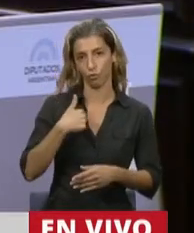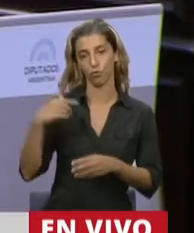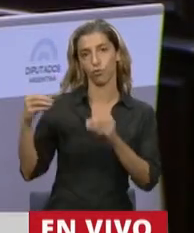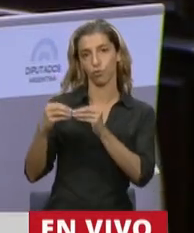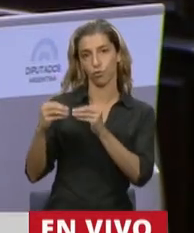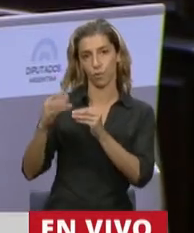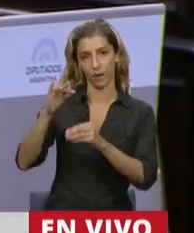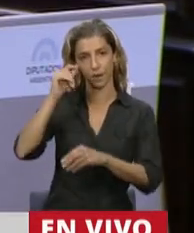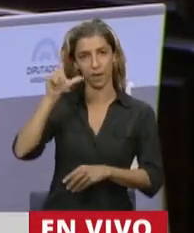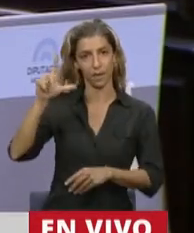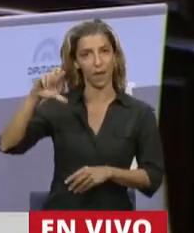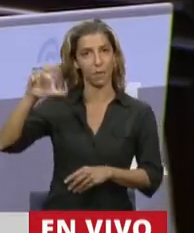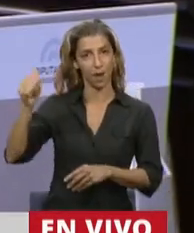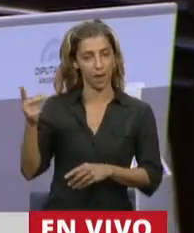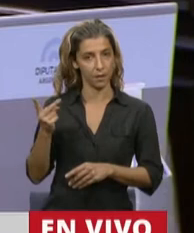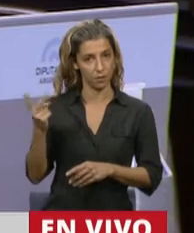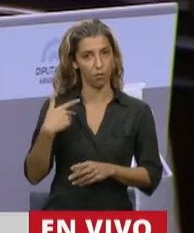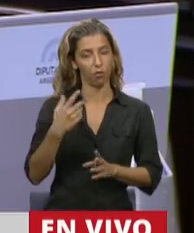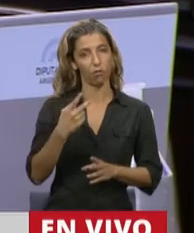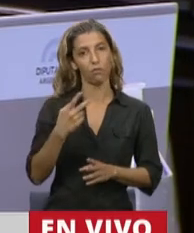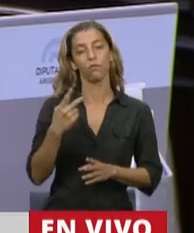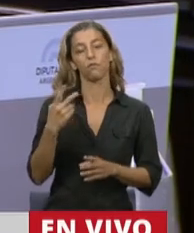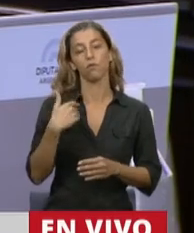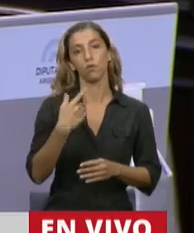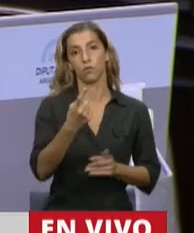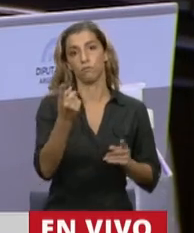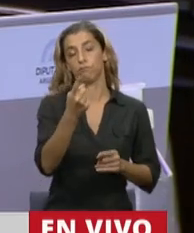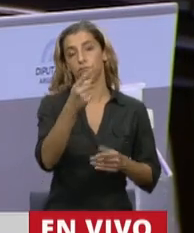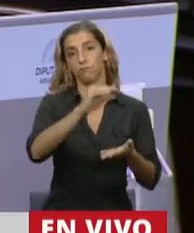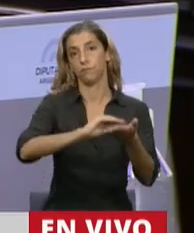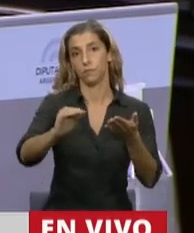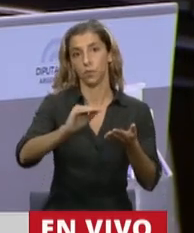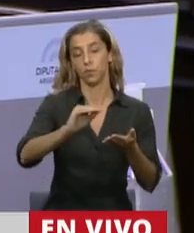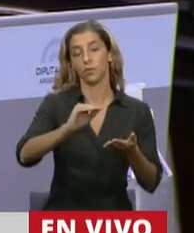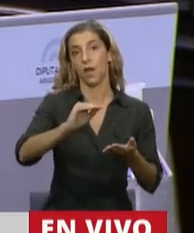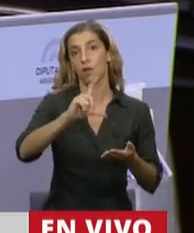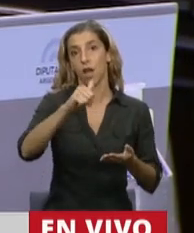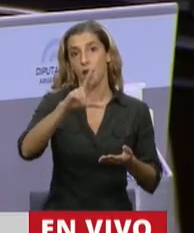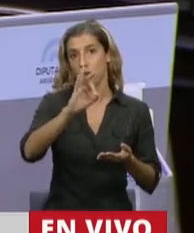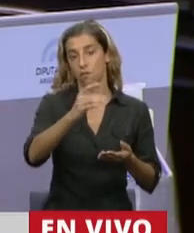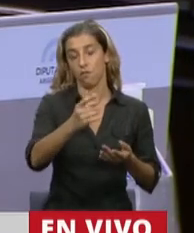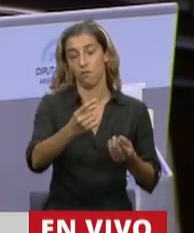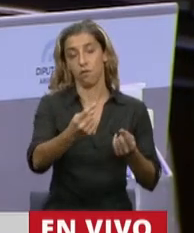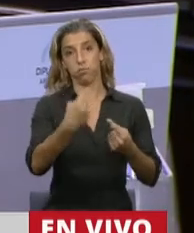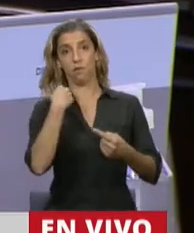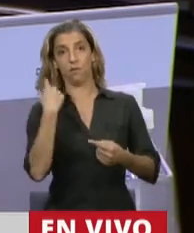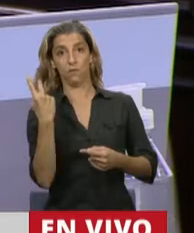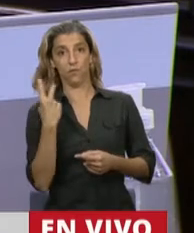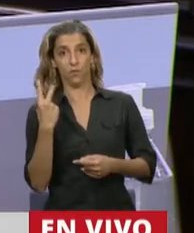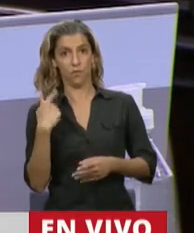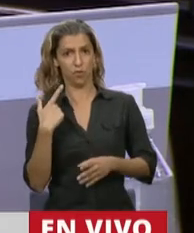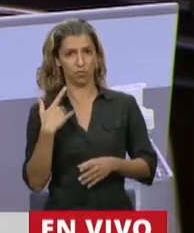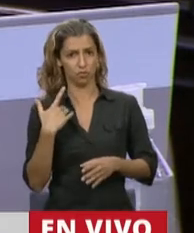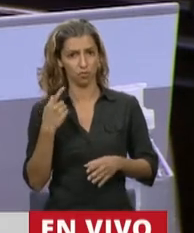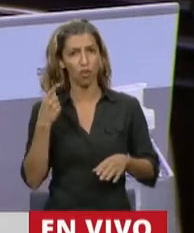porque el diputado Cano dijo que estamos en contra de la telemedicina. Le pido que preste atención a la sesión, porque nosotros